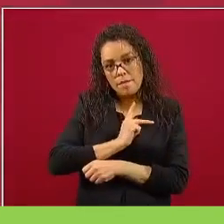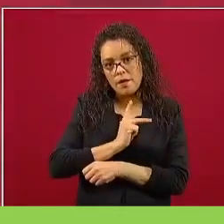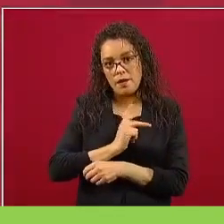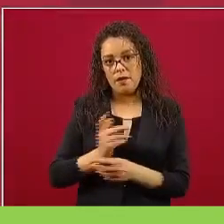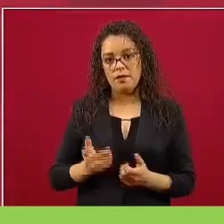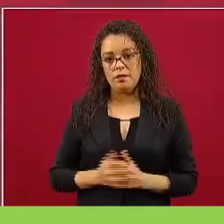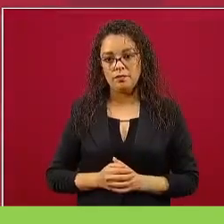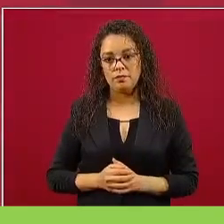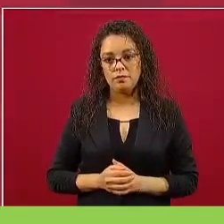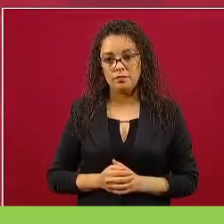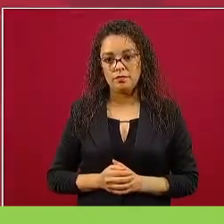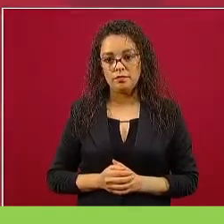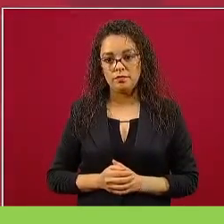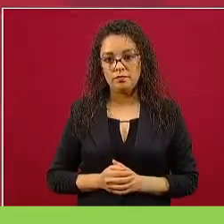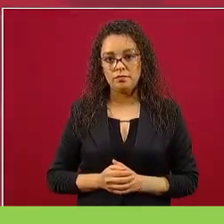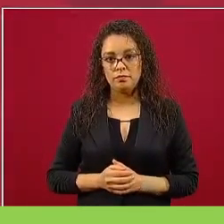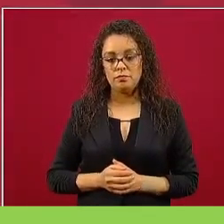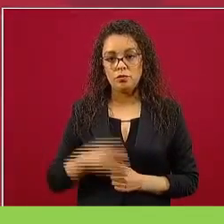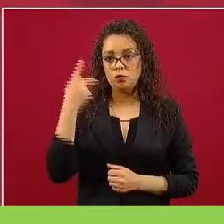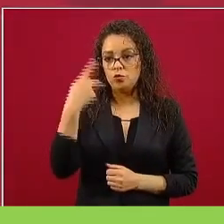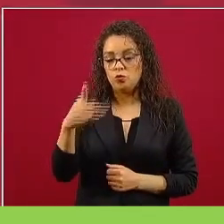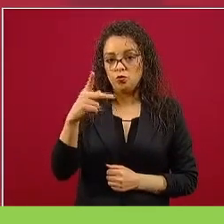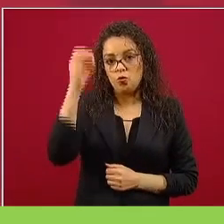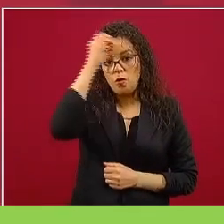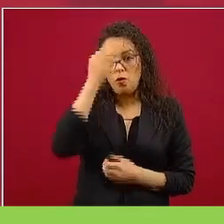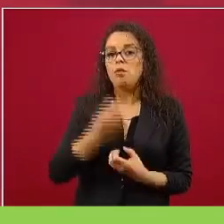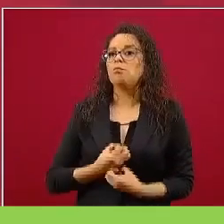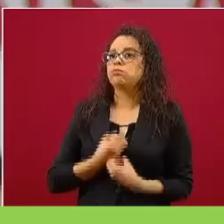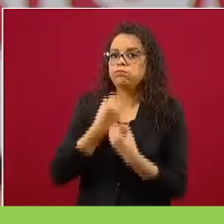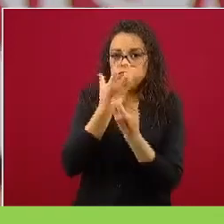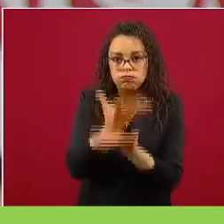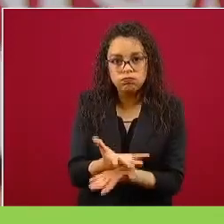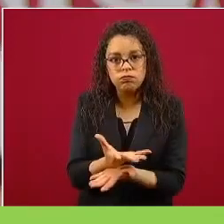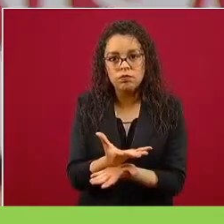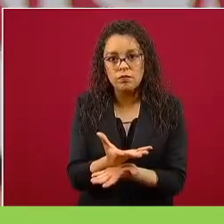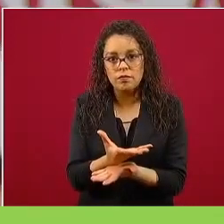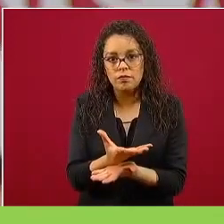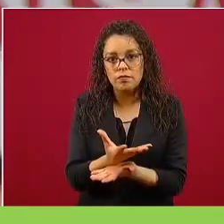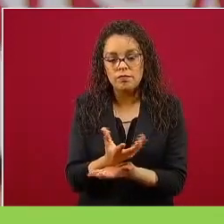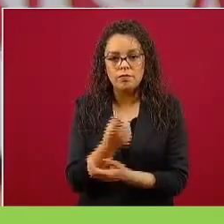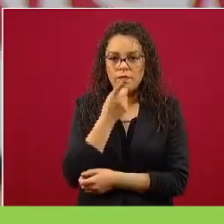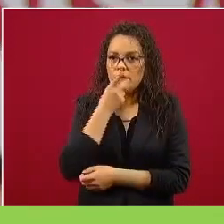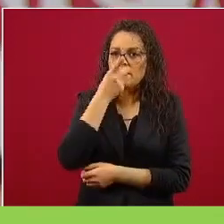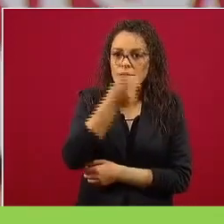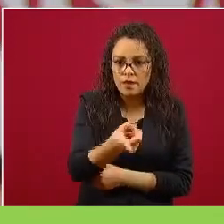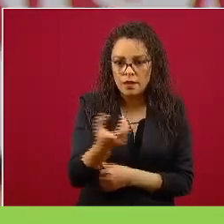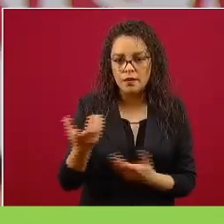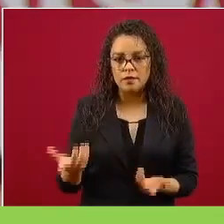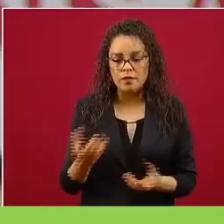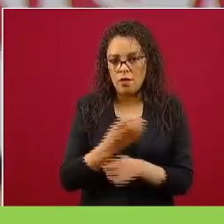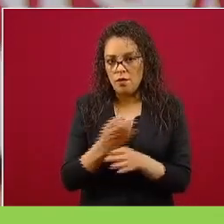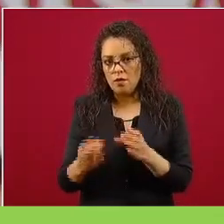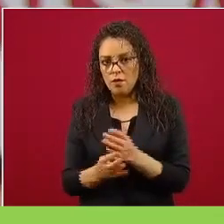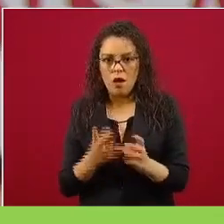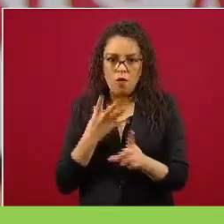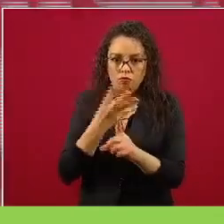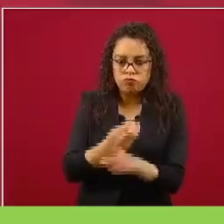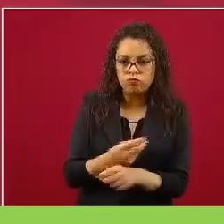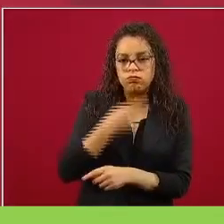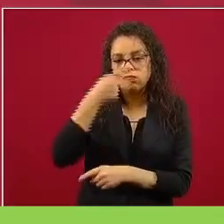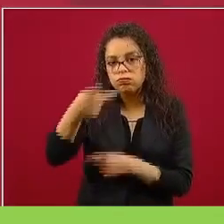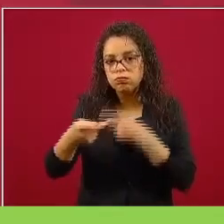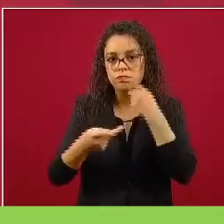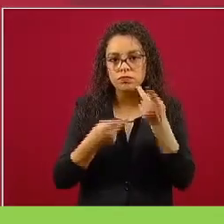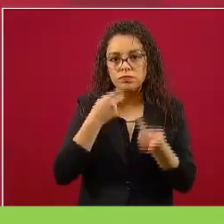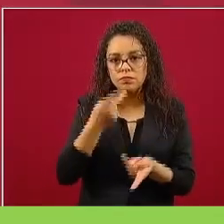y se manifiesta y argumenta y unos